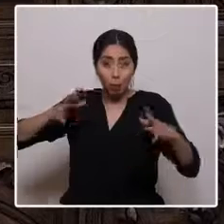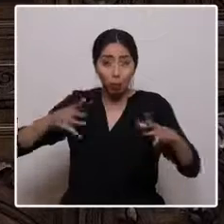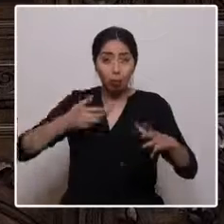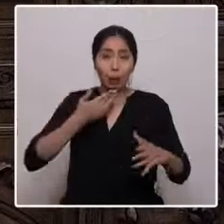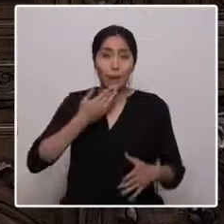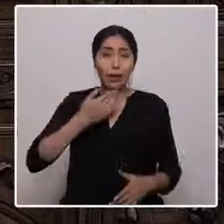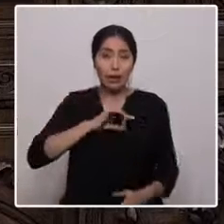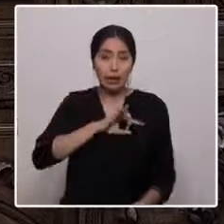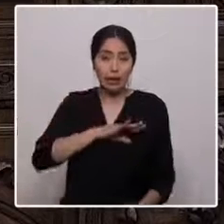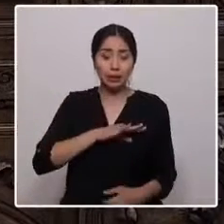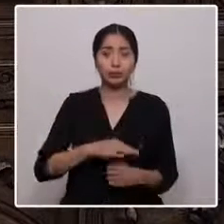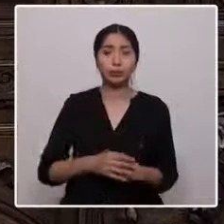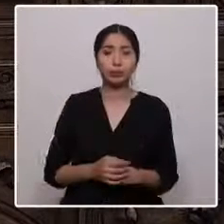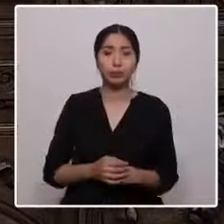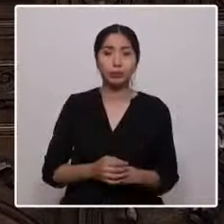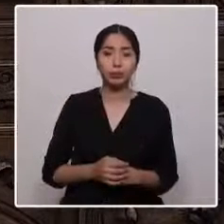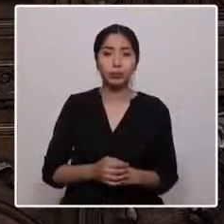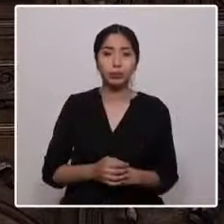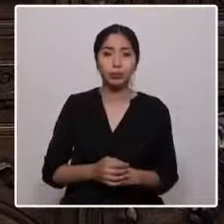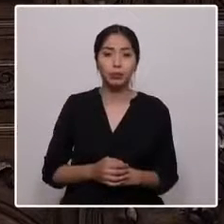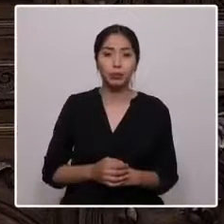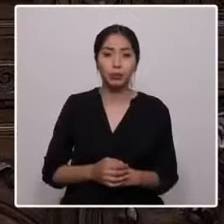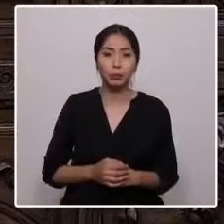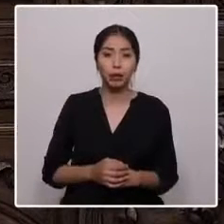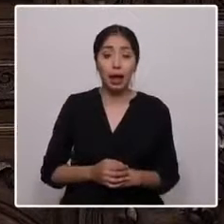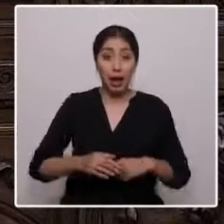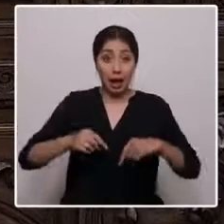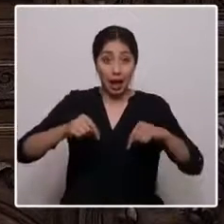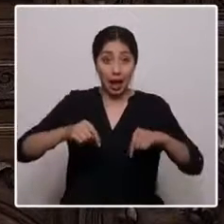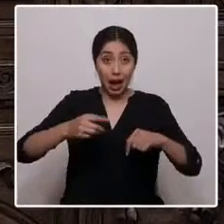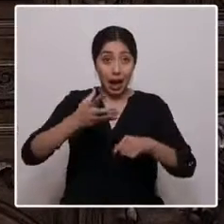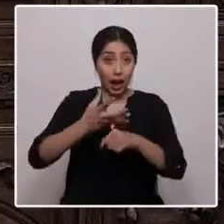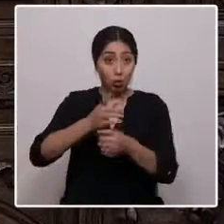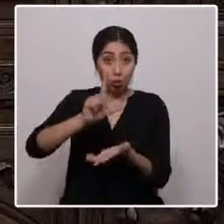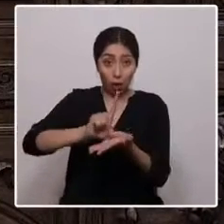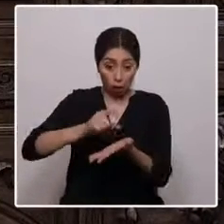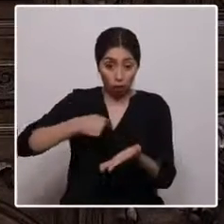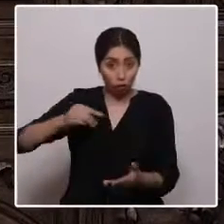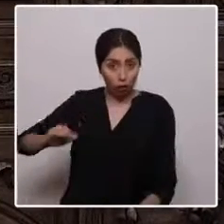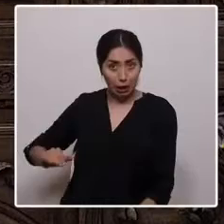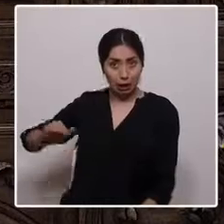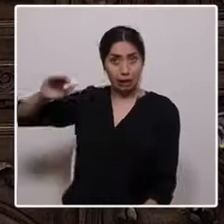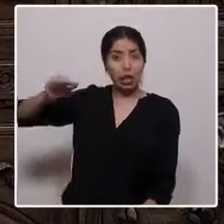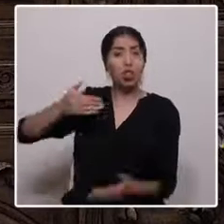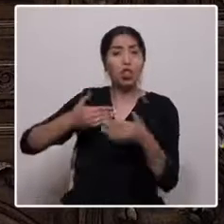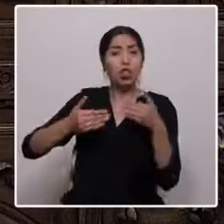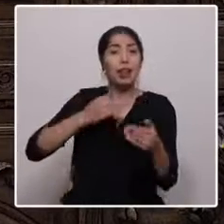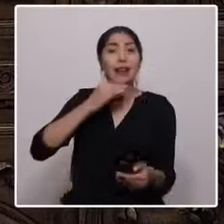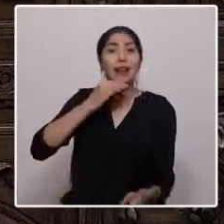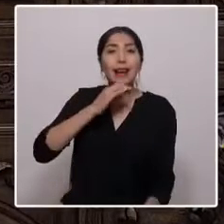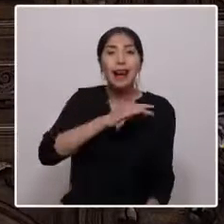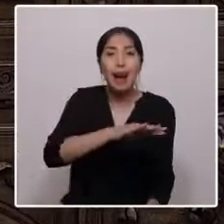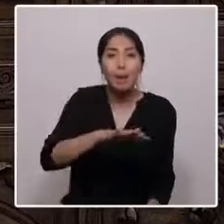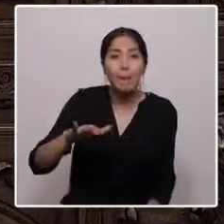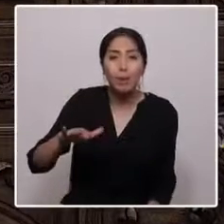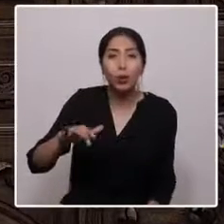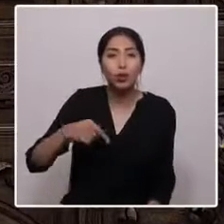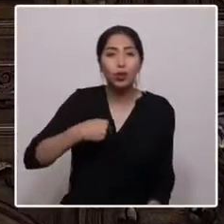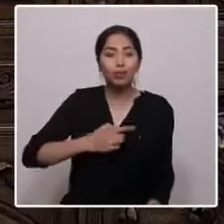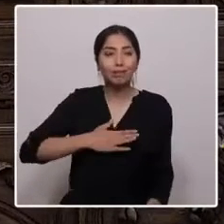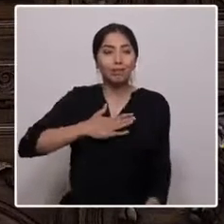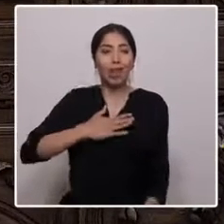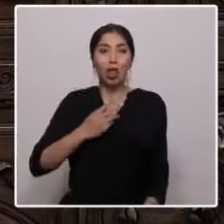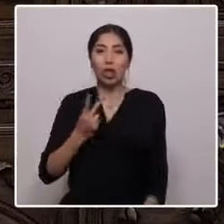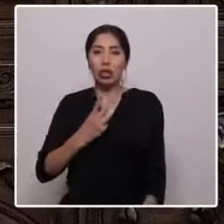Viendo este escenario, añoro el lugar donde crecí, en el campo, un lugar donde estos dos sentimientos negativos de